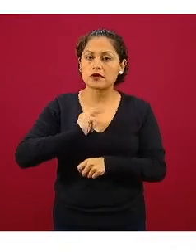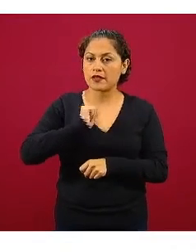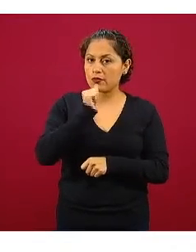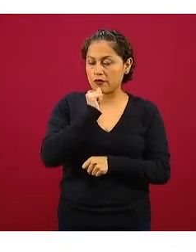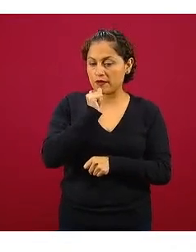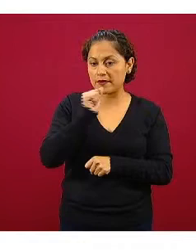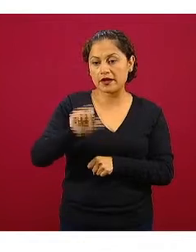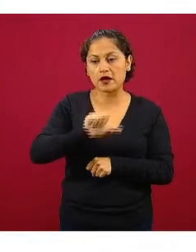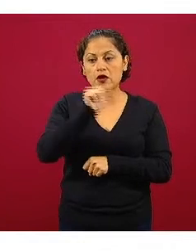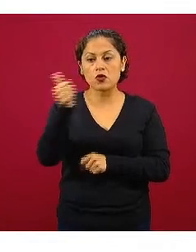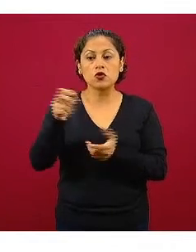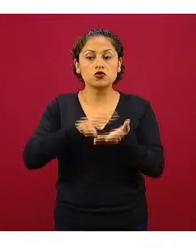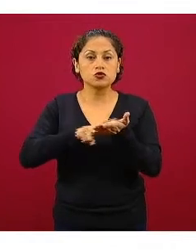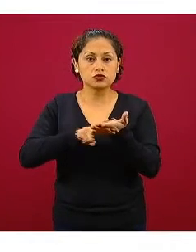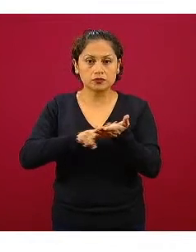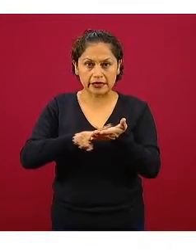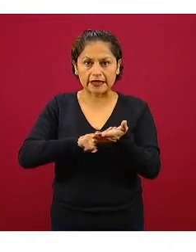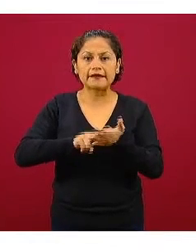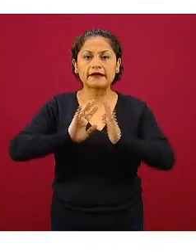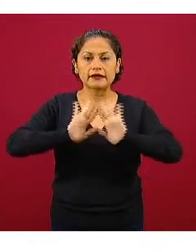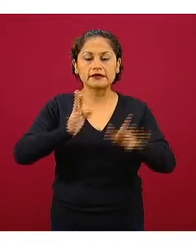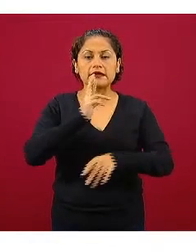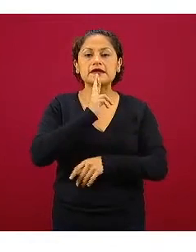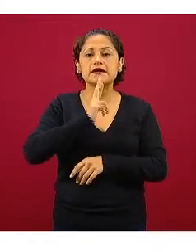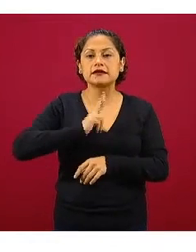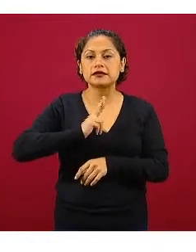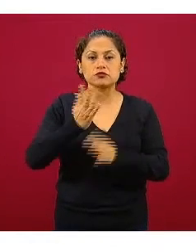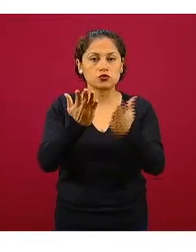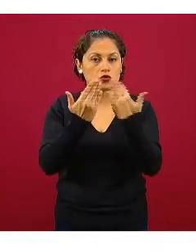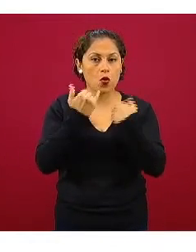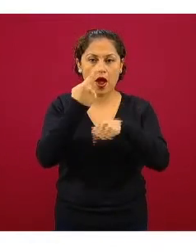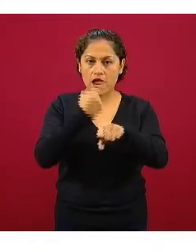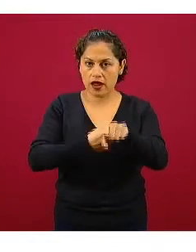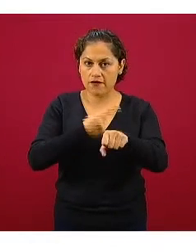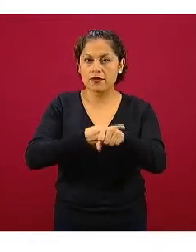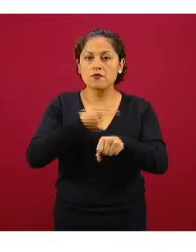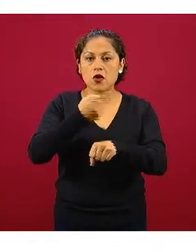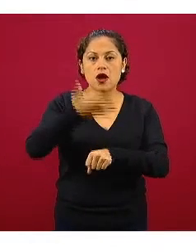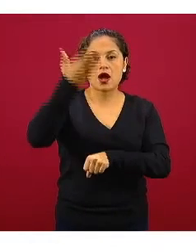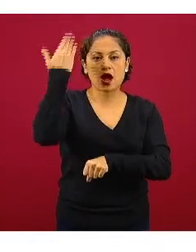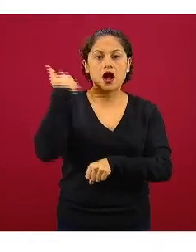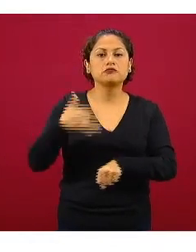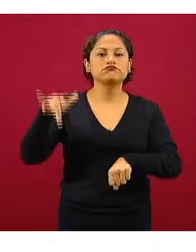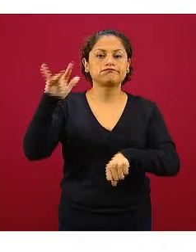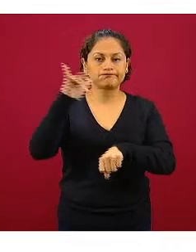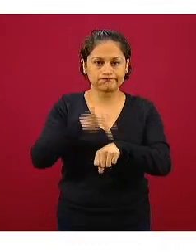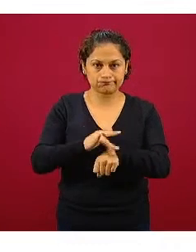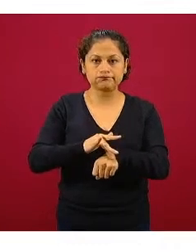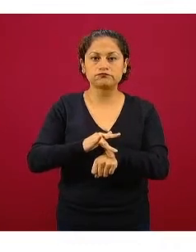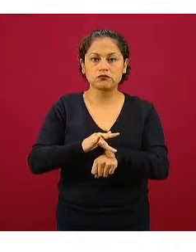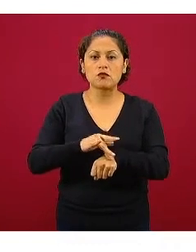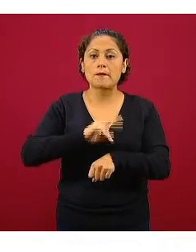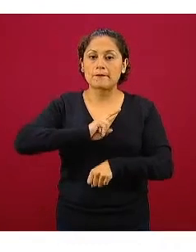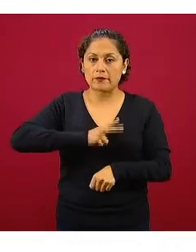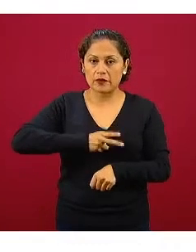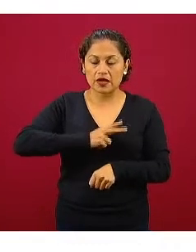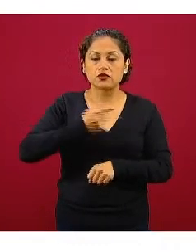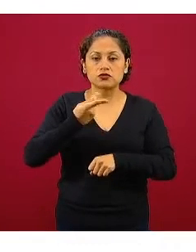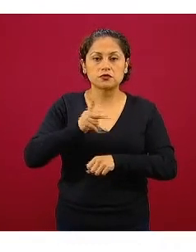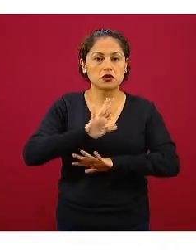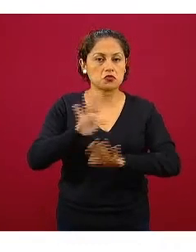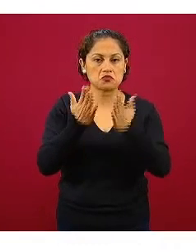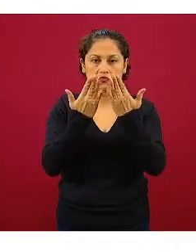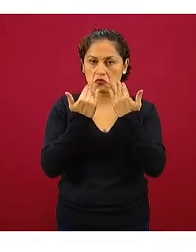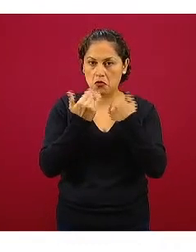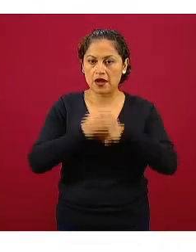condiciones clínicas sugerentes pero fueron negativos al COVID o al virus SARS-CoV-2 en verde Ciudad de México México